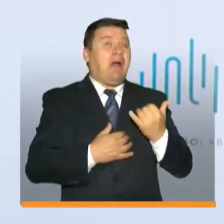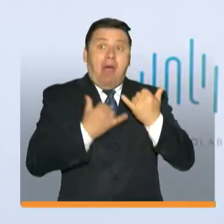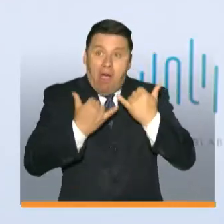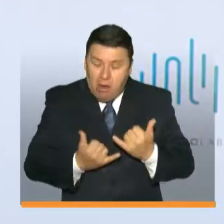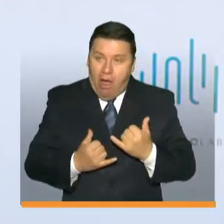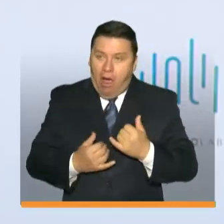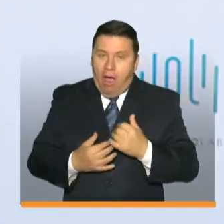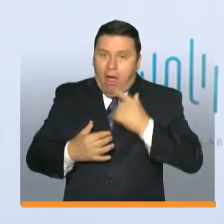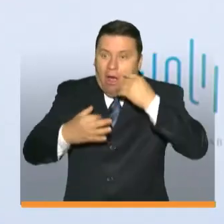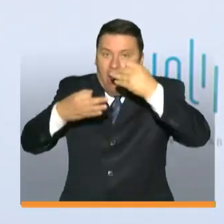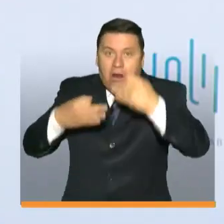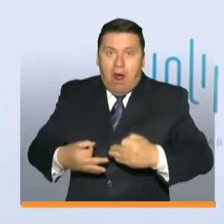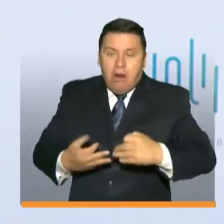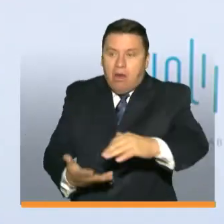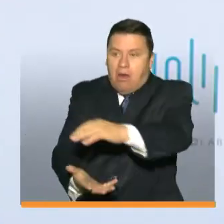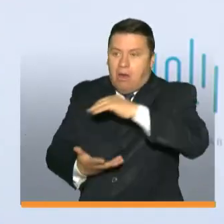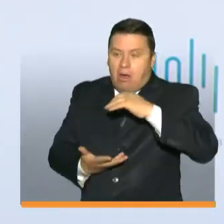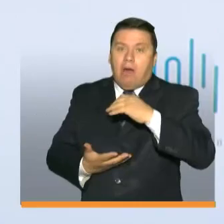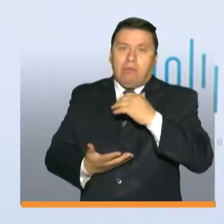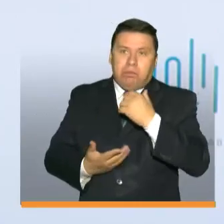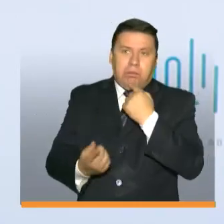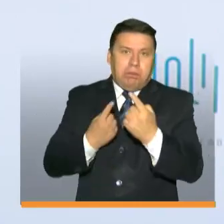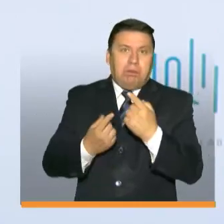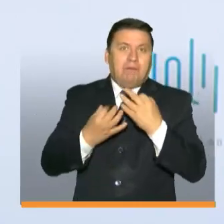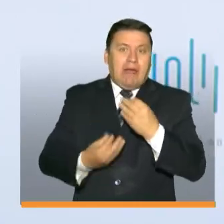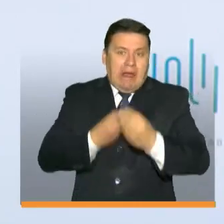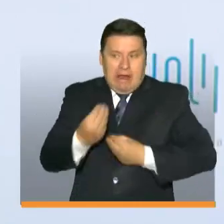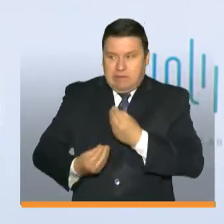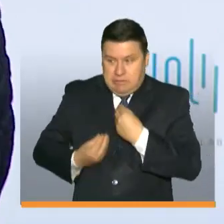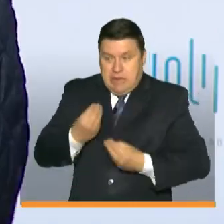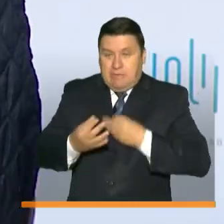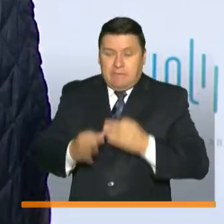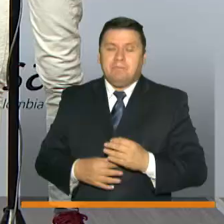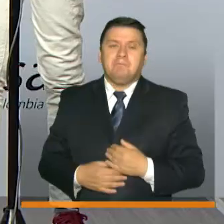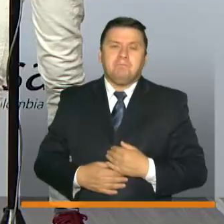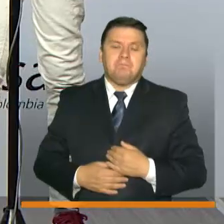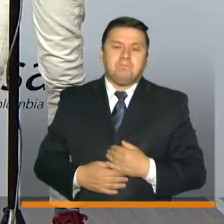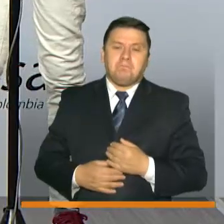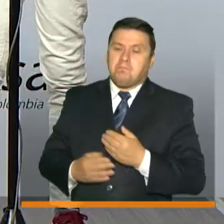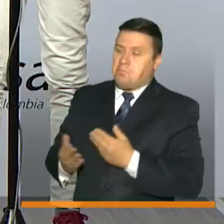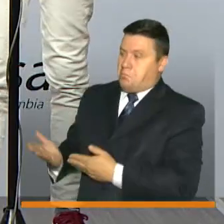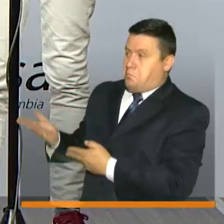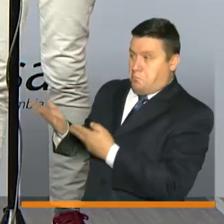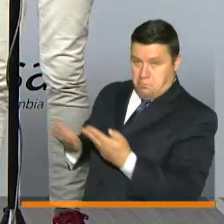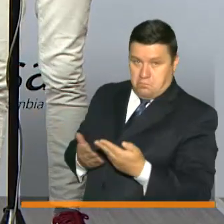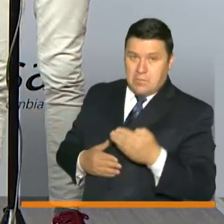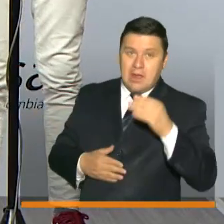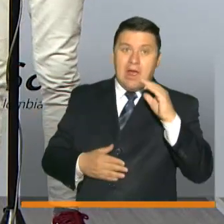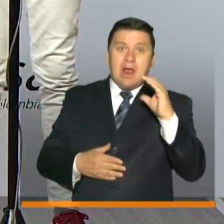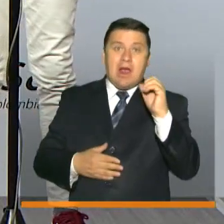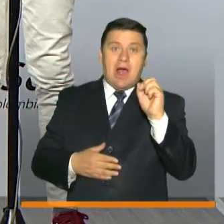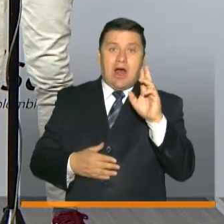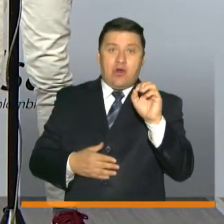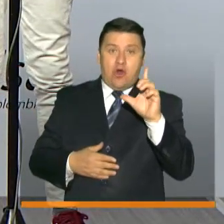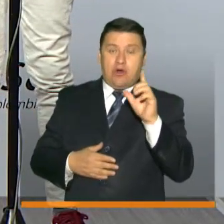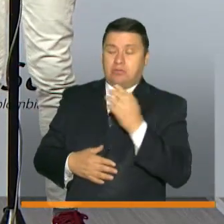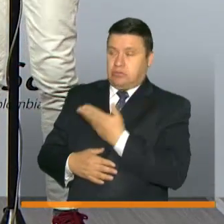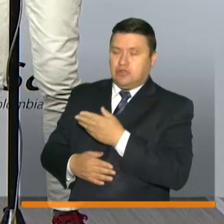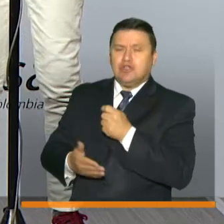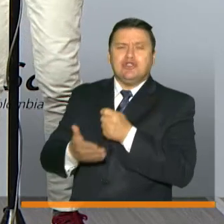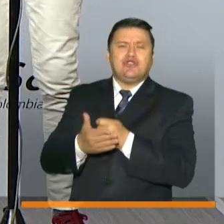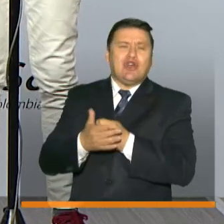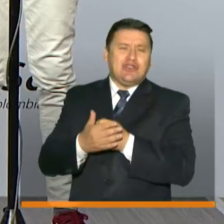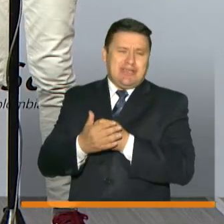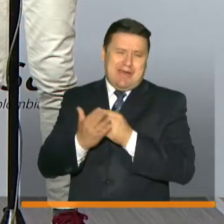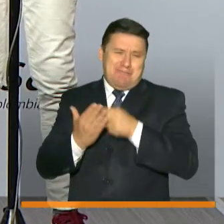y lo van ver ustedes como a lo largo y ancho del país lo estamos haciendo. Quiero darle la bienvenida a Caro Salgado, nuestra socia